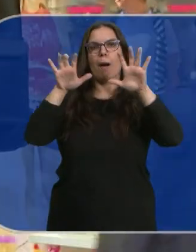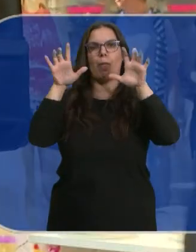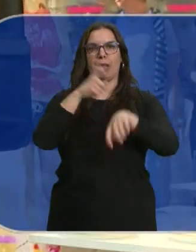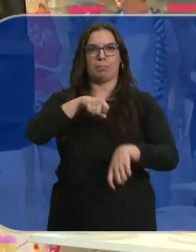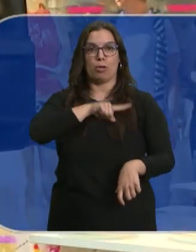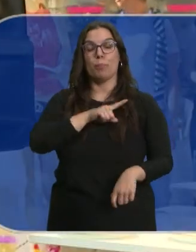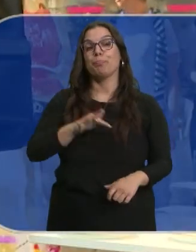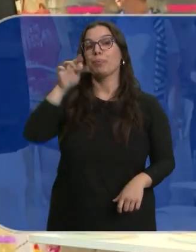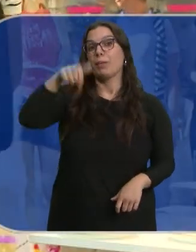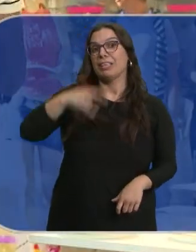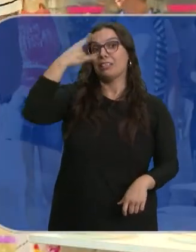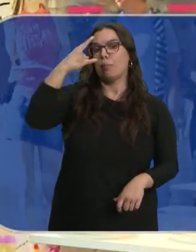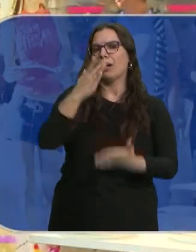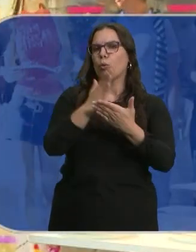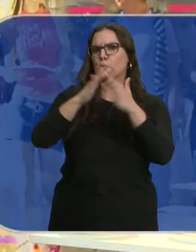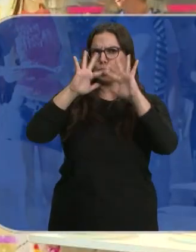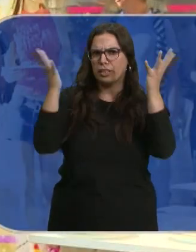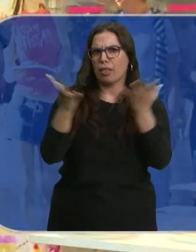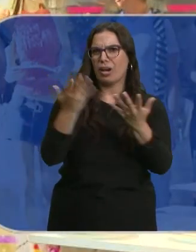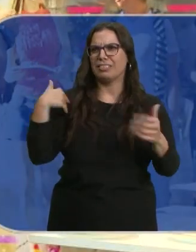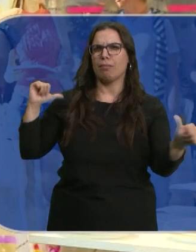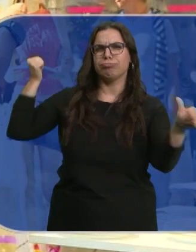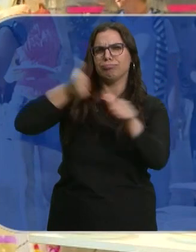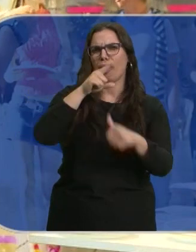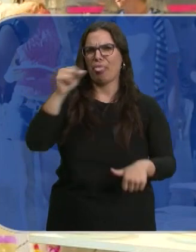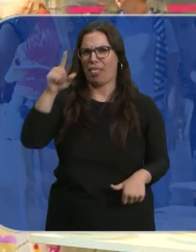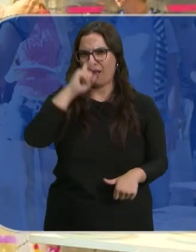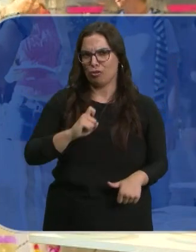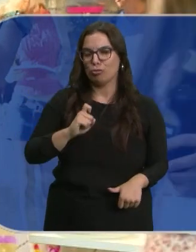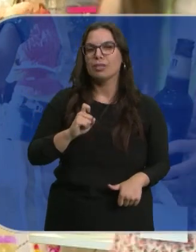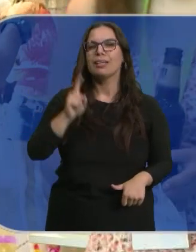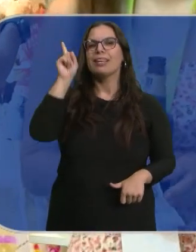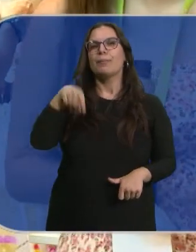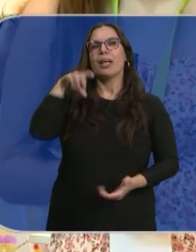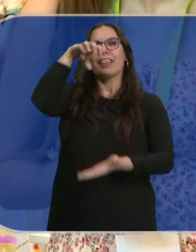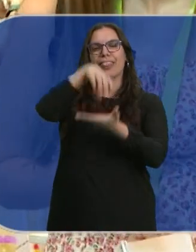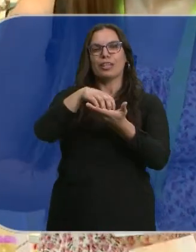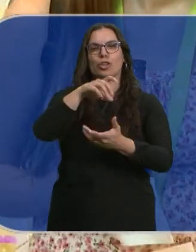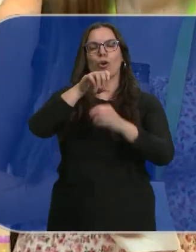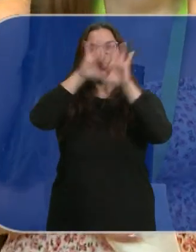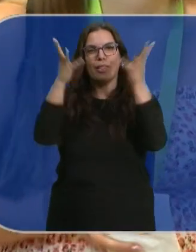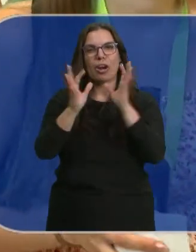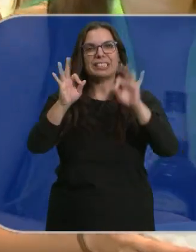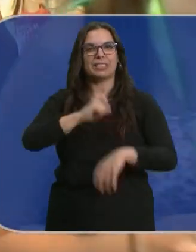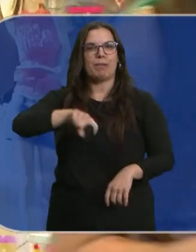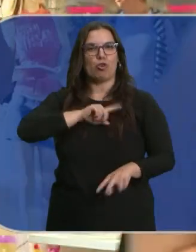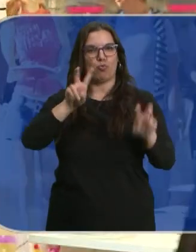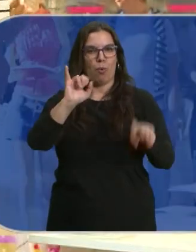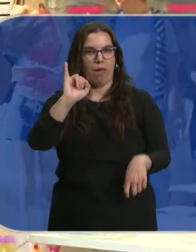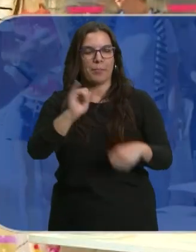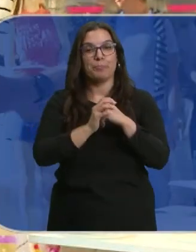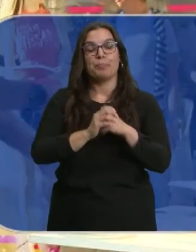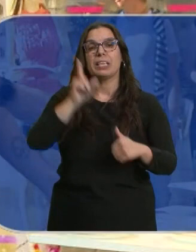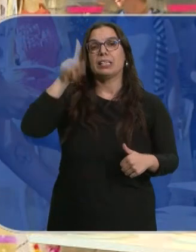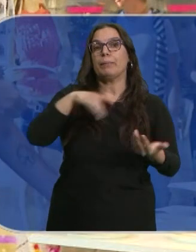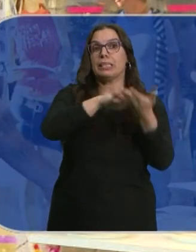en Salamanca existen unos cursos internacionales que tienen ya 100 años de existencia y existe un nuevo centro internacional del español. Y por si fuera poco, en Castilla y